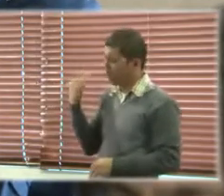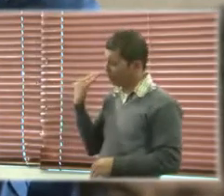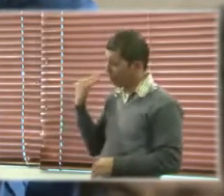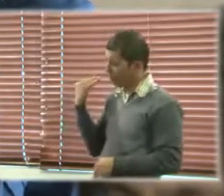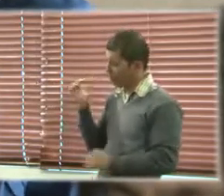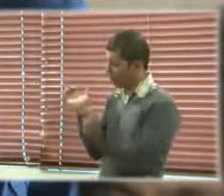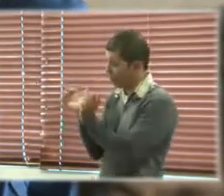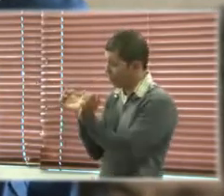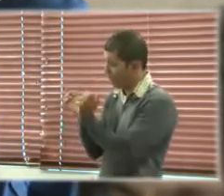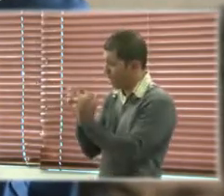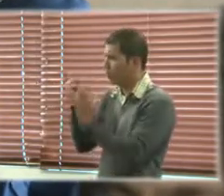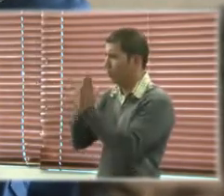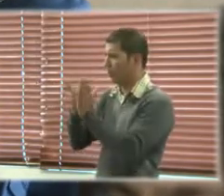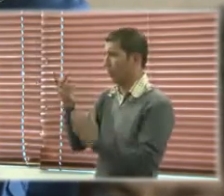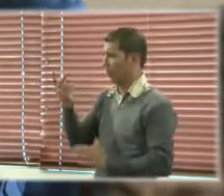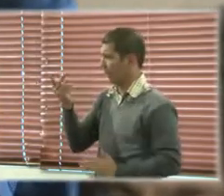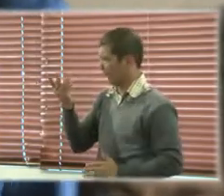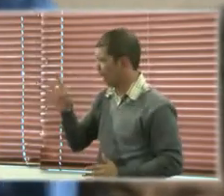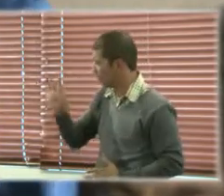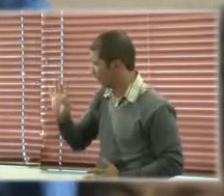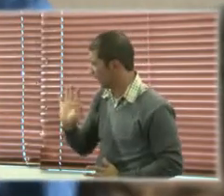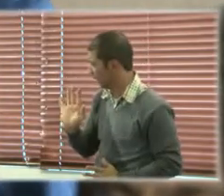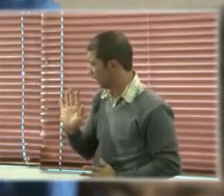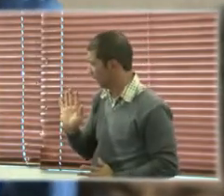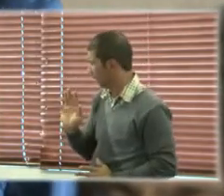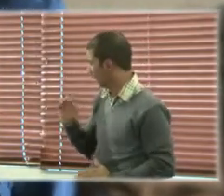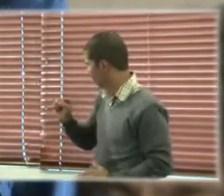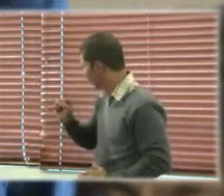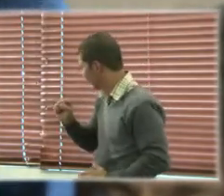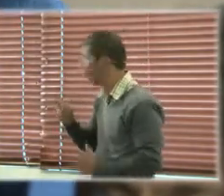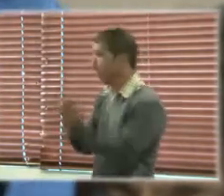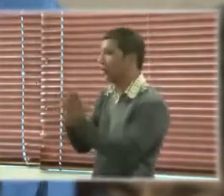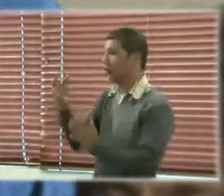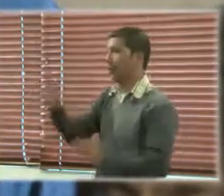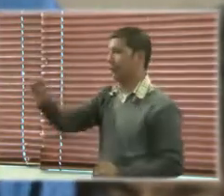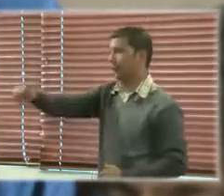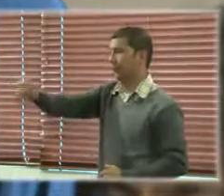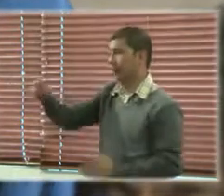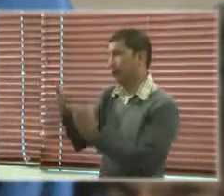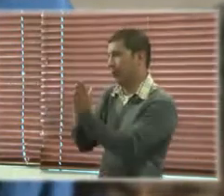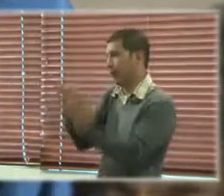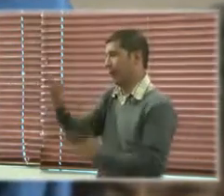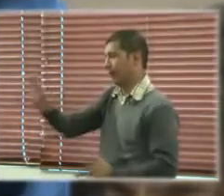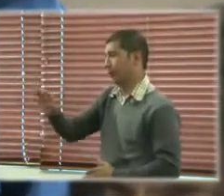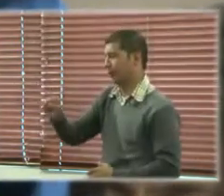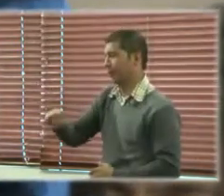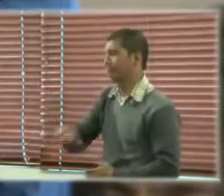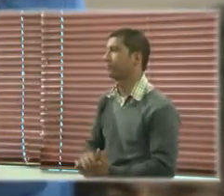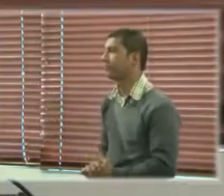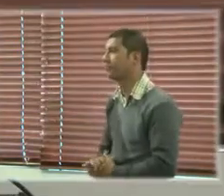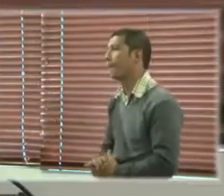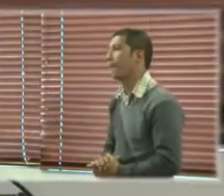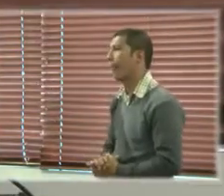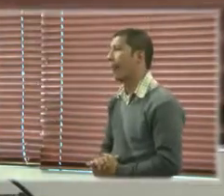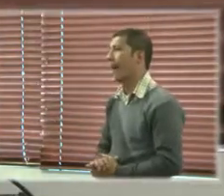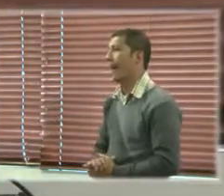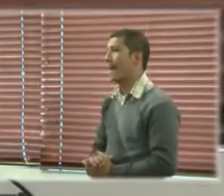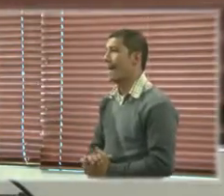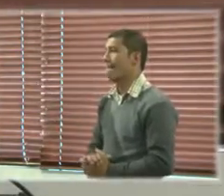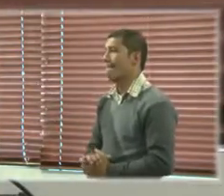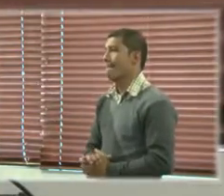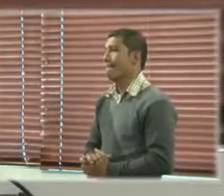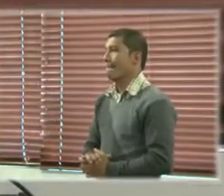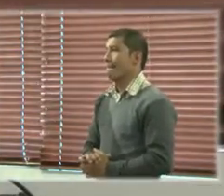y recibimos como